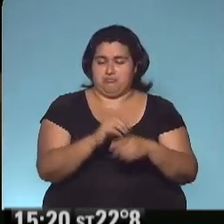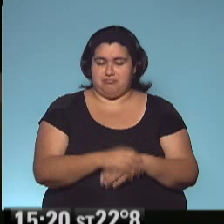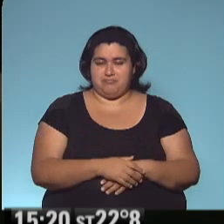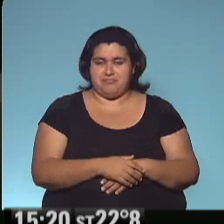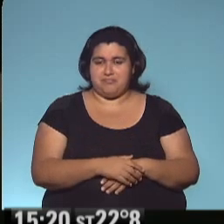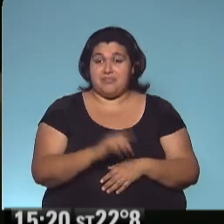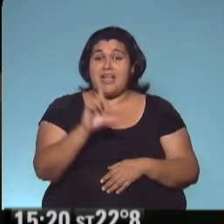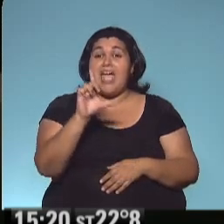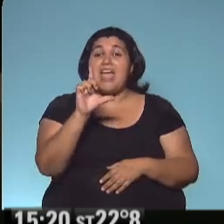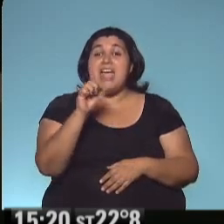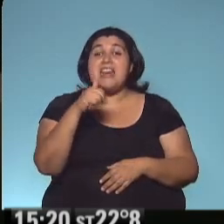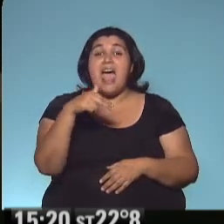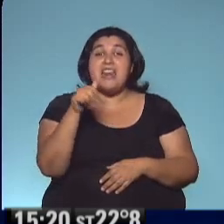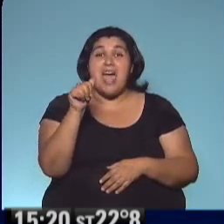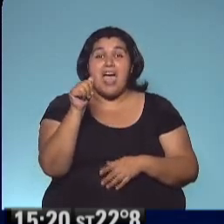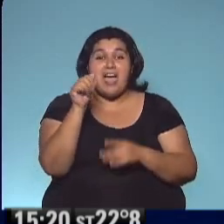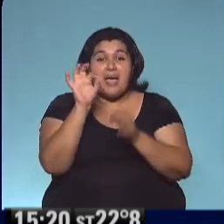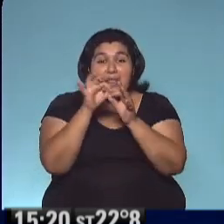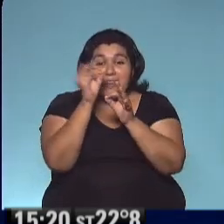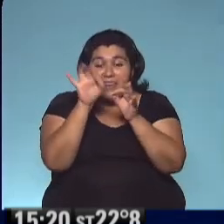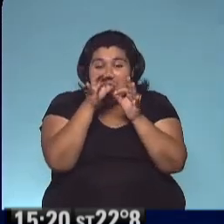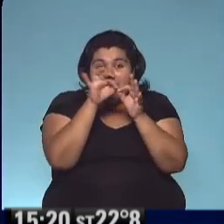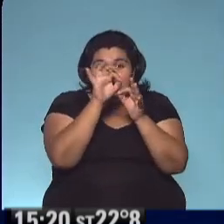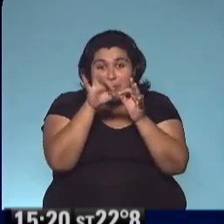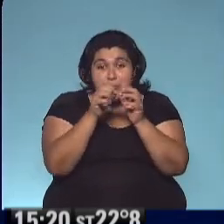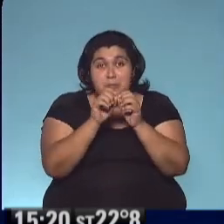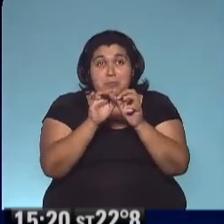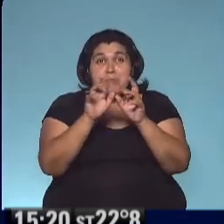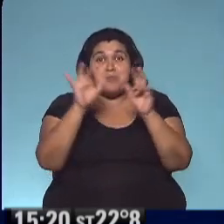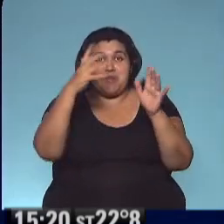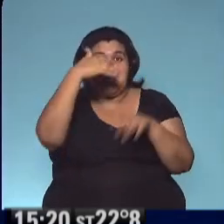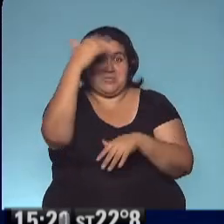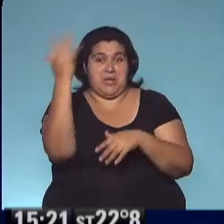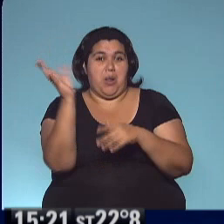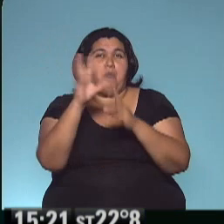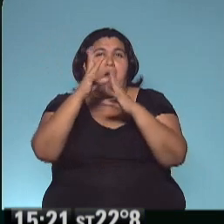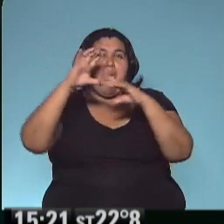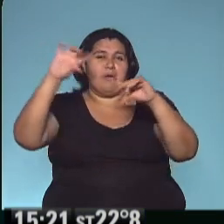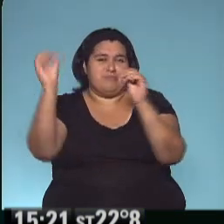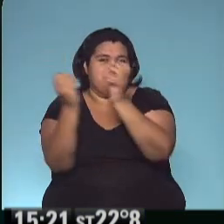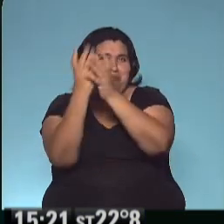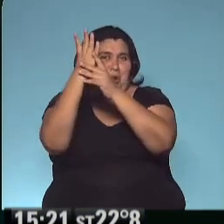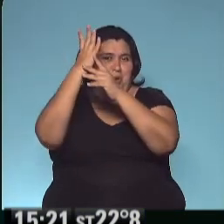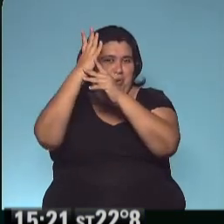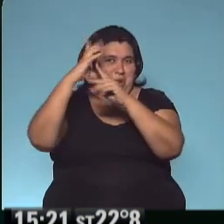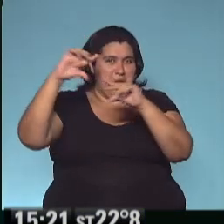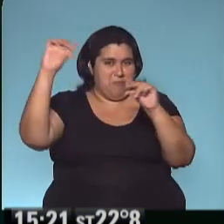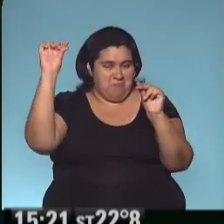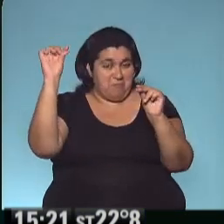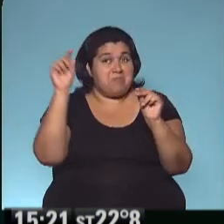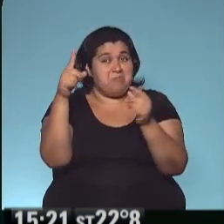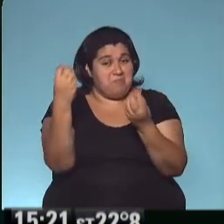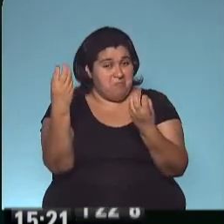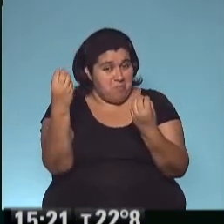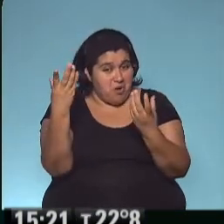La lana de Irulana se hizo un ovillo redondo y voló al cielo para tejer una luna. Hizo bien, porque